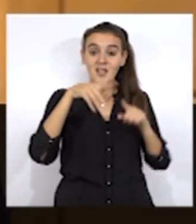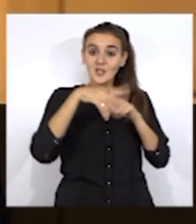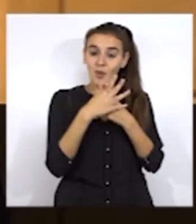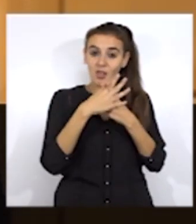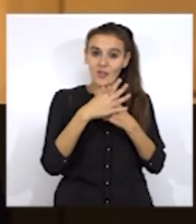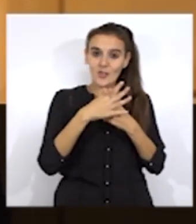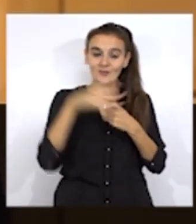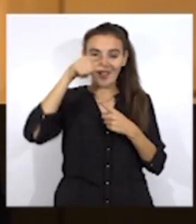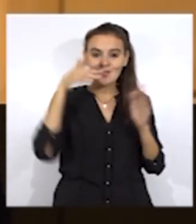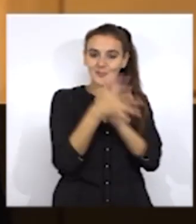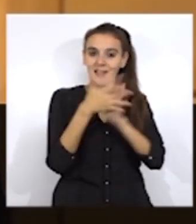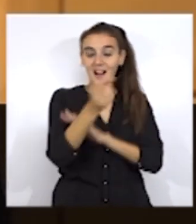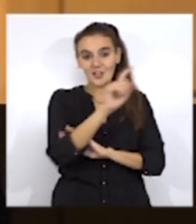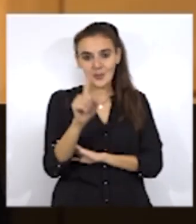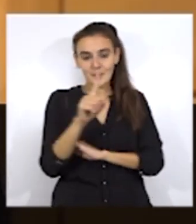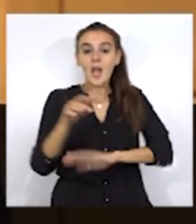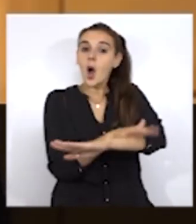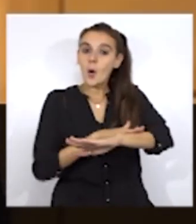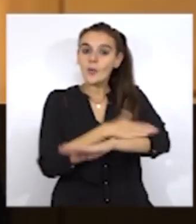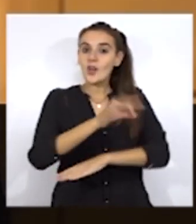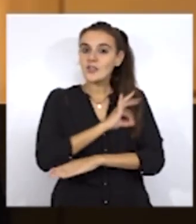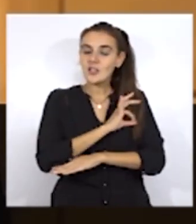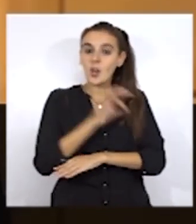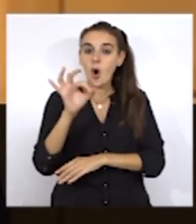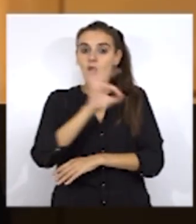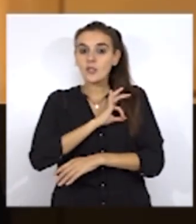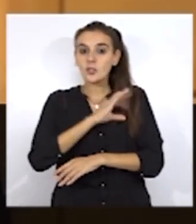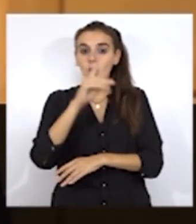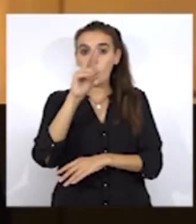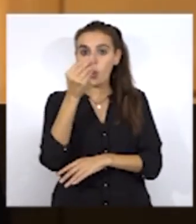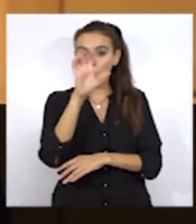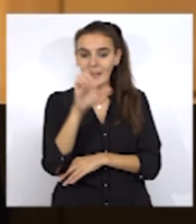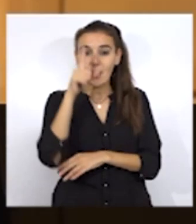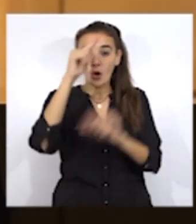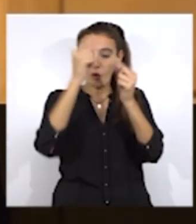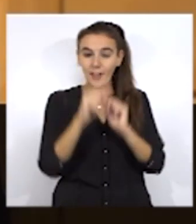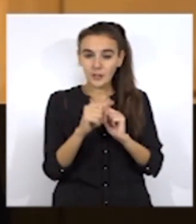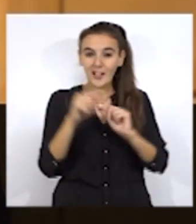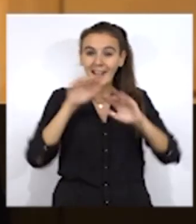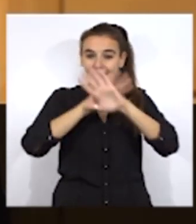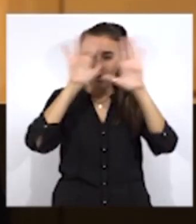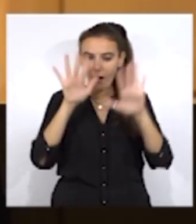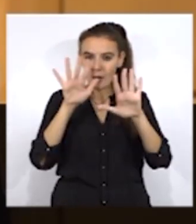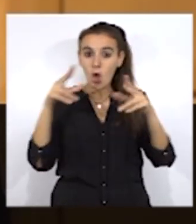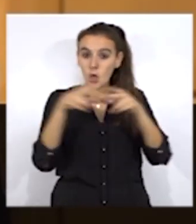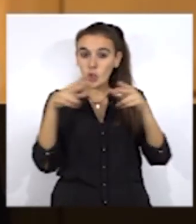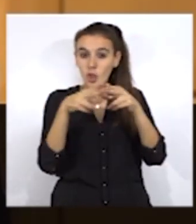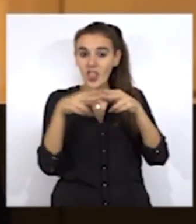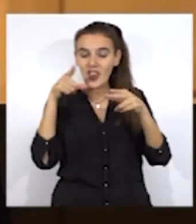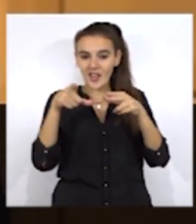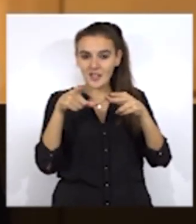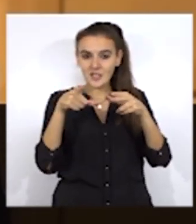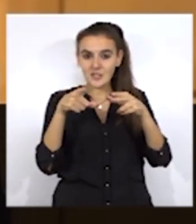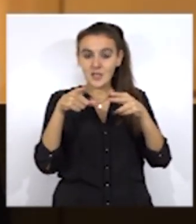Señores del Gobierno, o el señor Duque demuestra con datos objetivos que con la sociedad patrimonial en la que oculta su patrimonio personal pagó lo